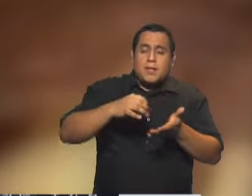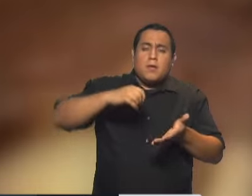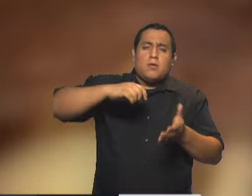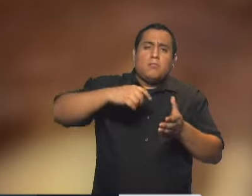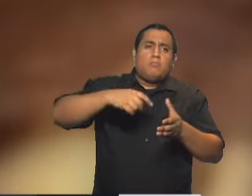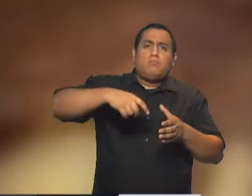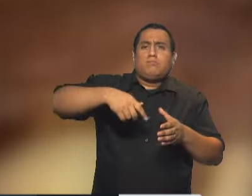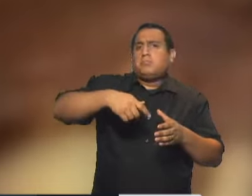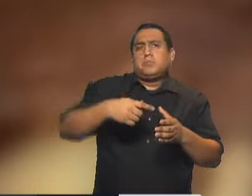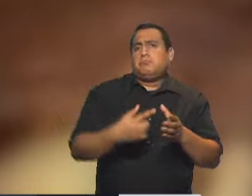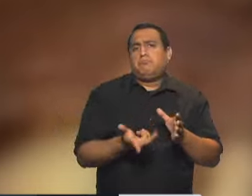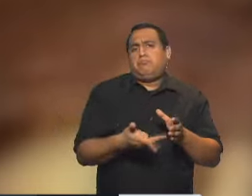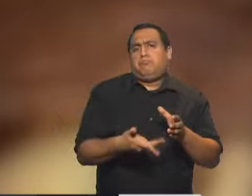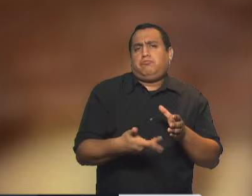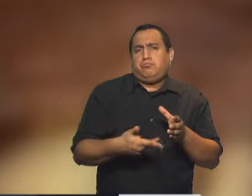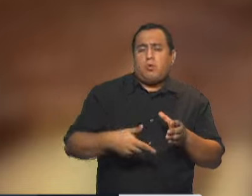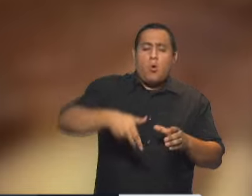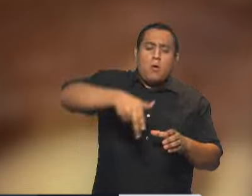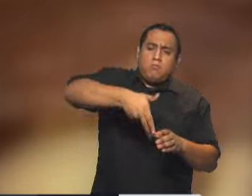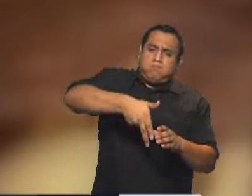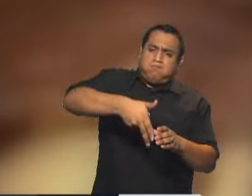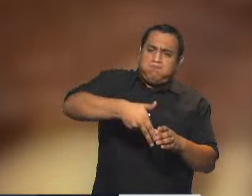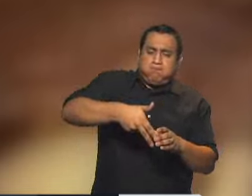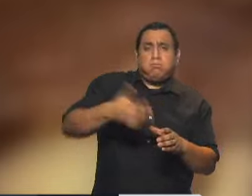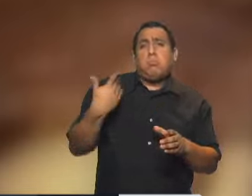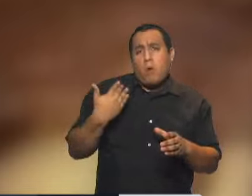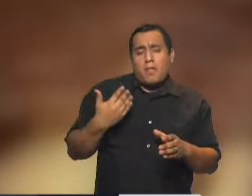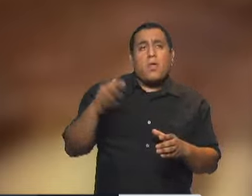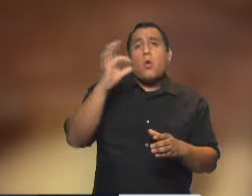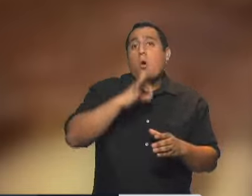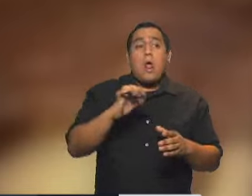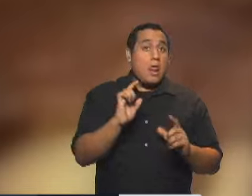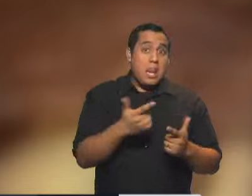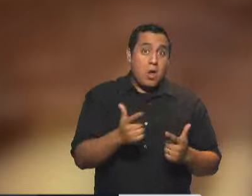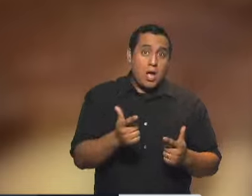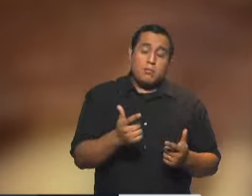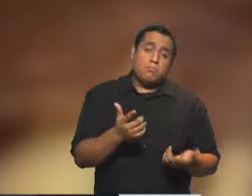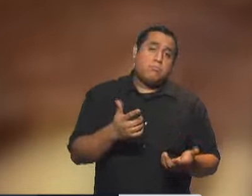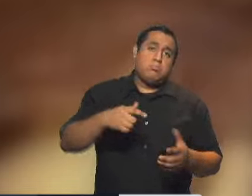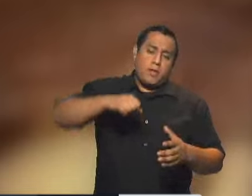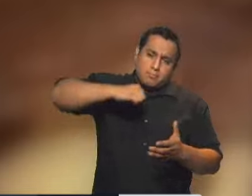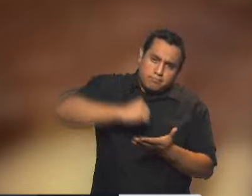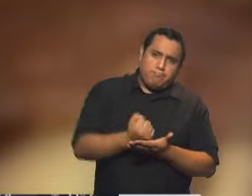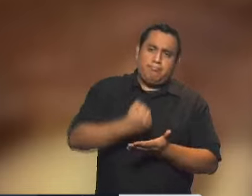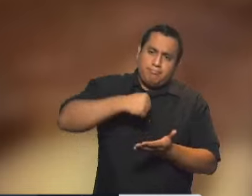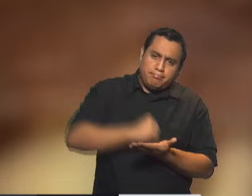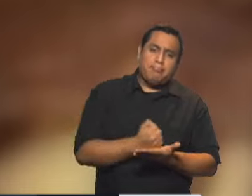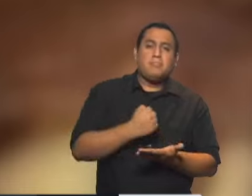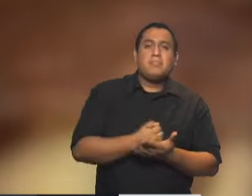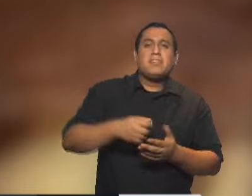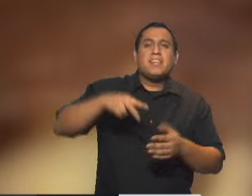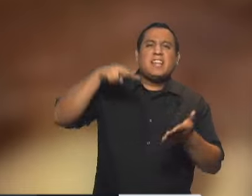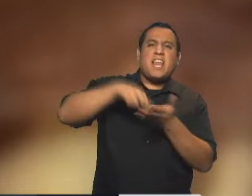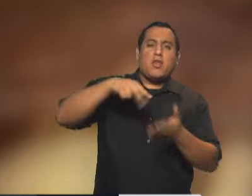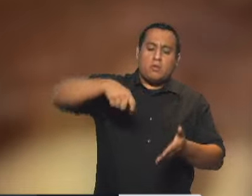puede ser con una licuadora, con una mini pimer o incluso si no tenemos ninguno de estos lo podemos pisar directamente con un tenedor.